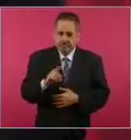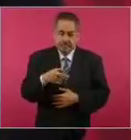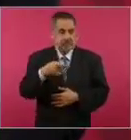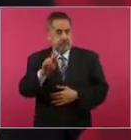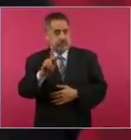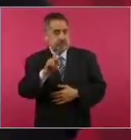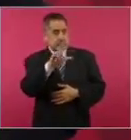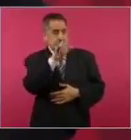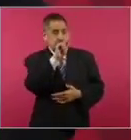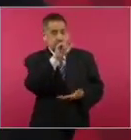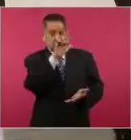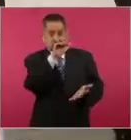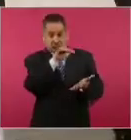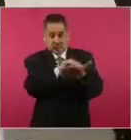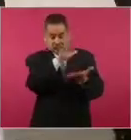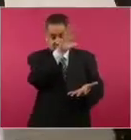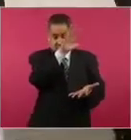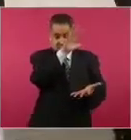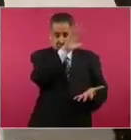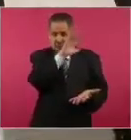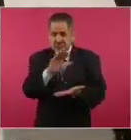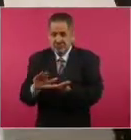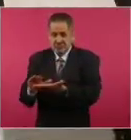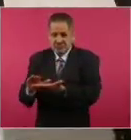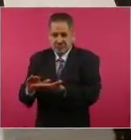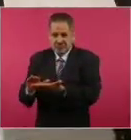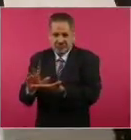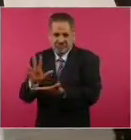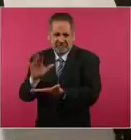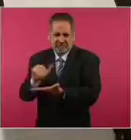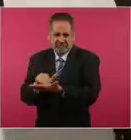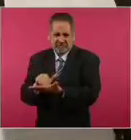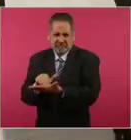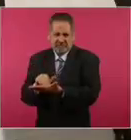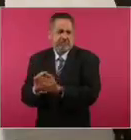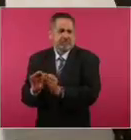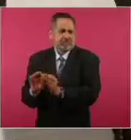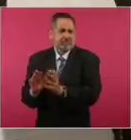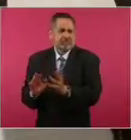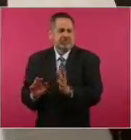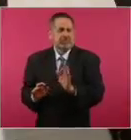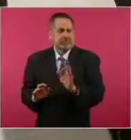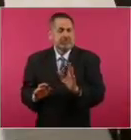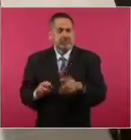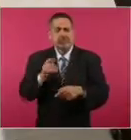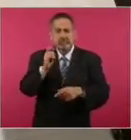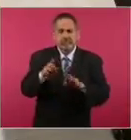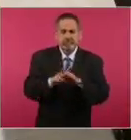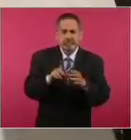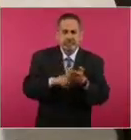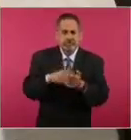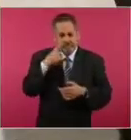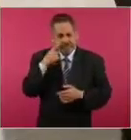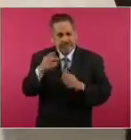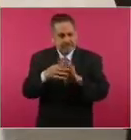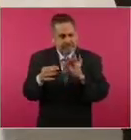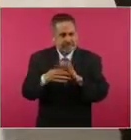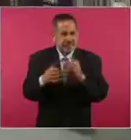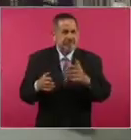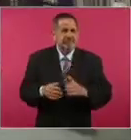a 5 mil, esto no se ha significado, miren nada más,